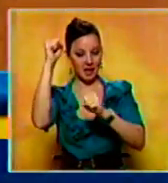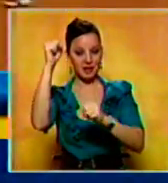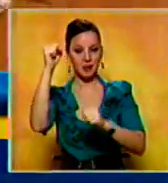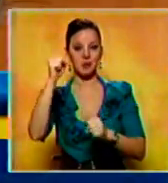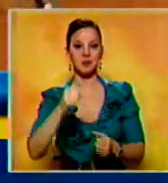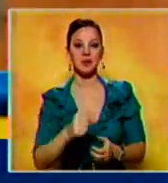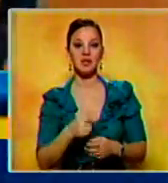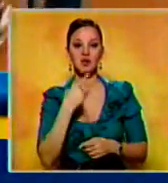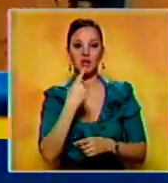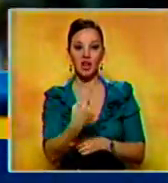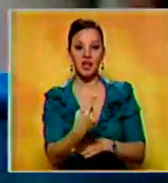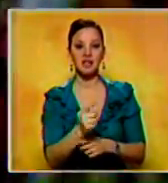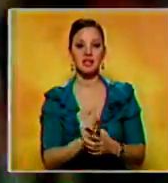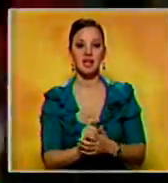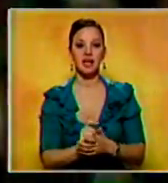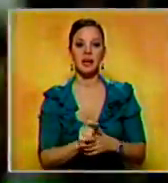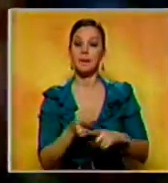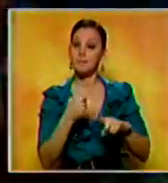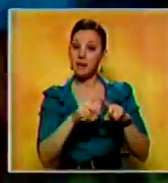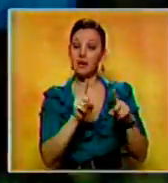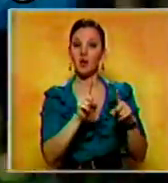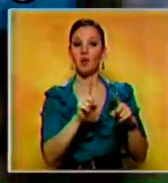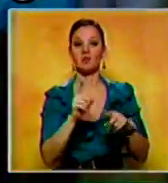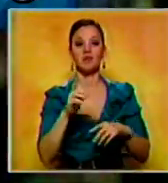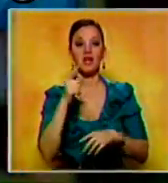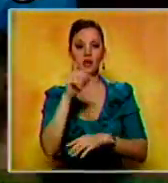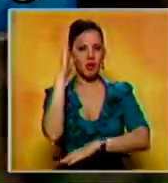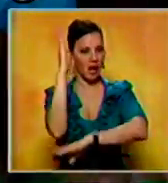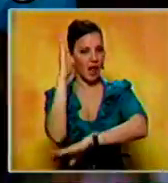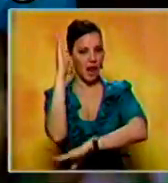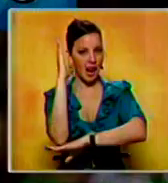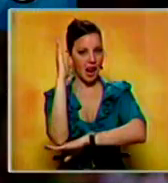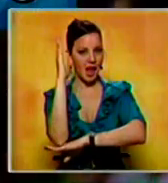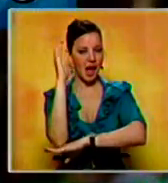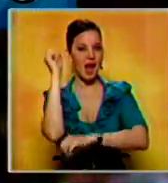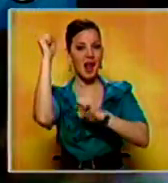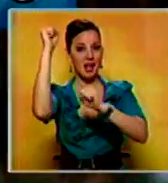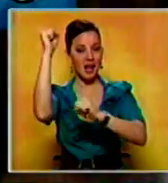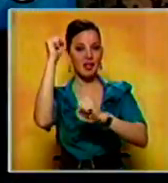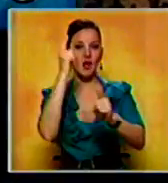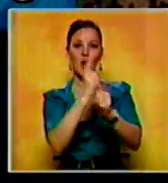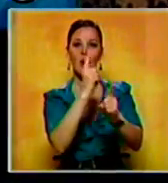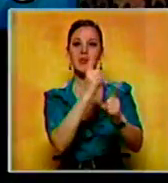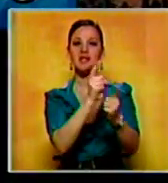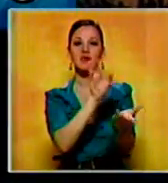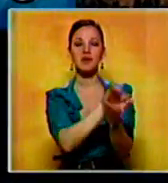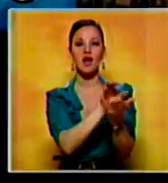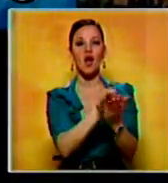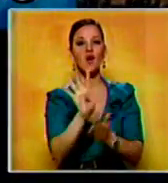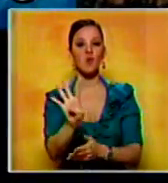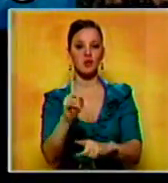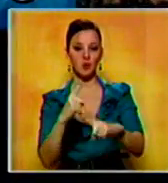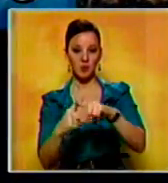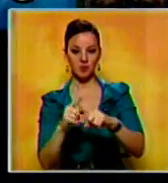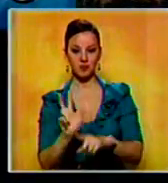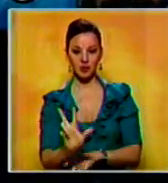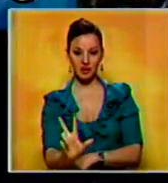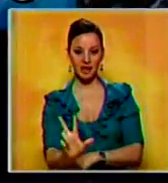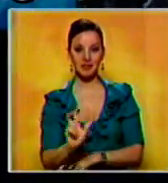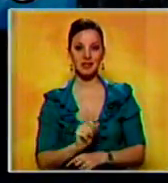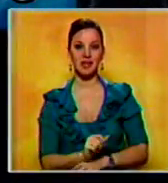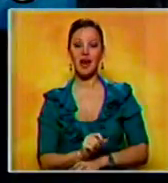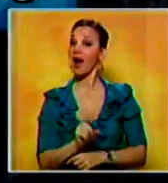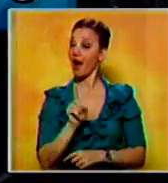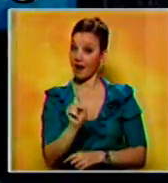para Daniel Hurtado. En tanto, en Por la Mar, los Cardenales del Ara le ganaron a Braos de Margarita cuatro carreras por tres. Los crepusculares